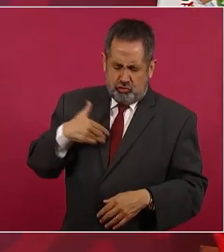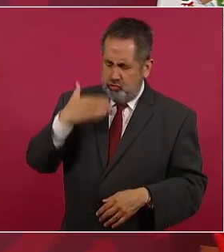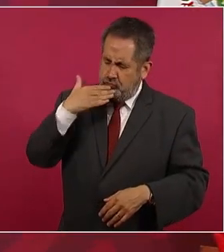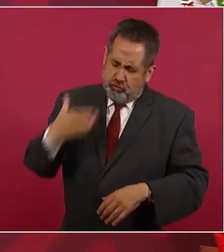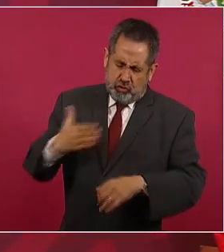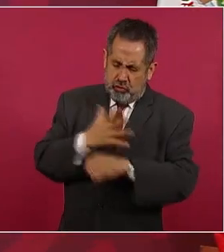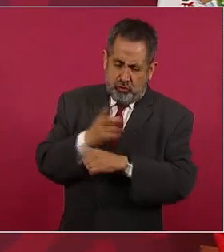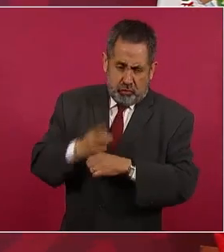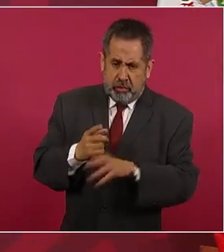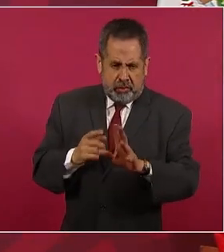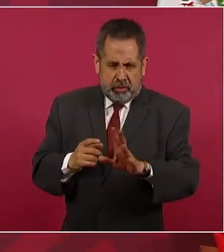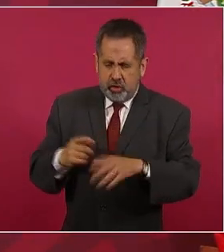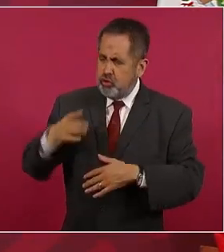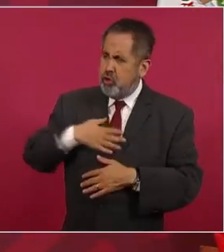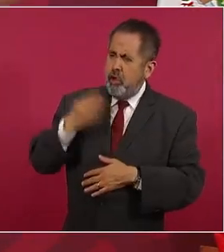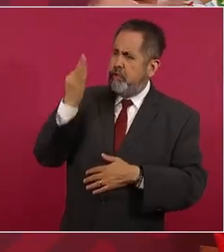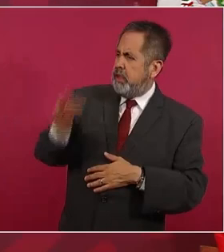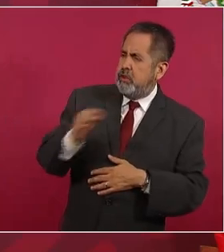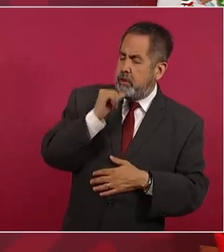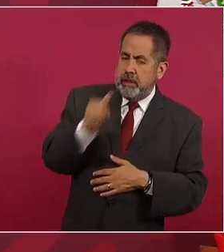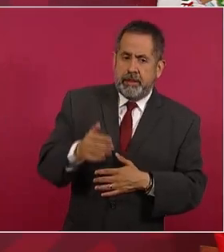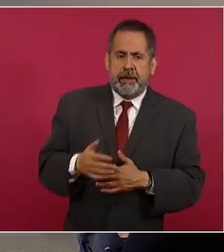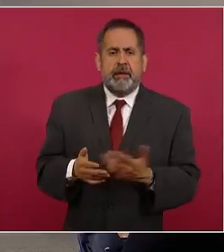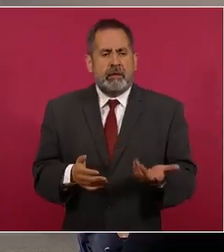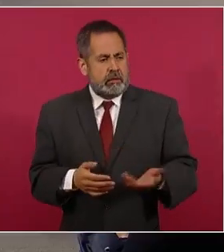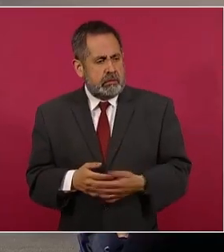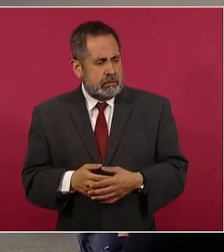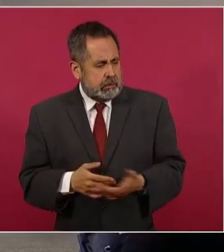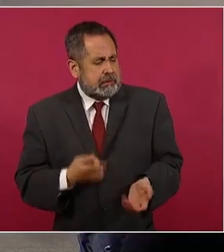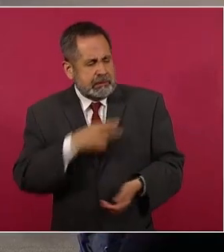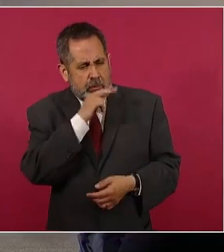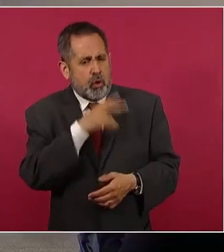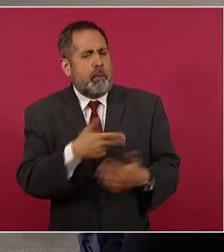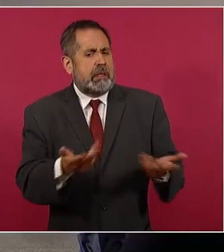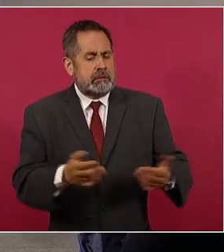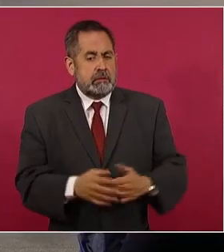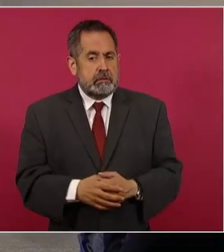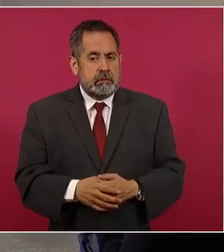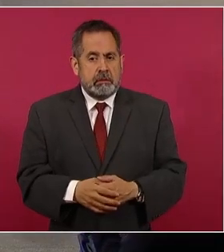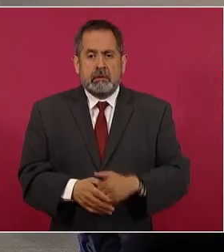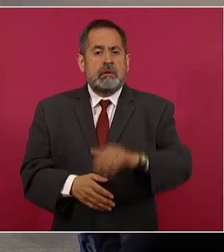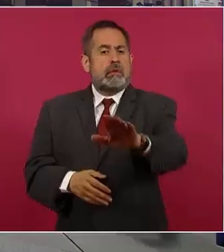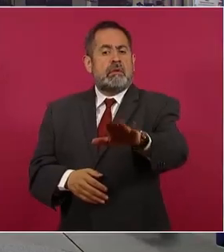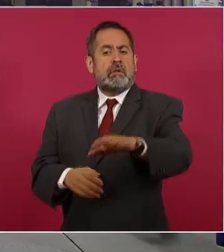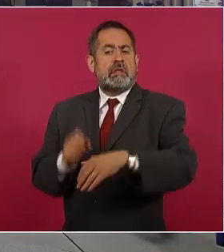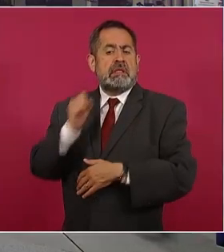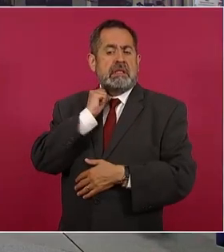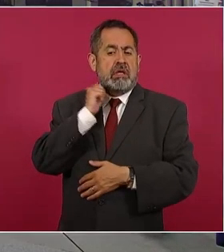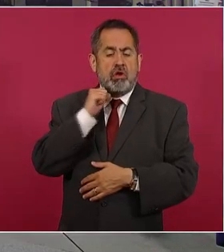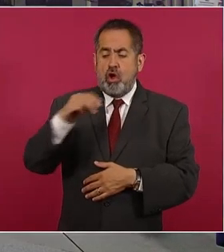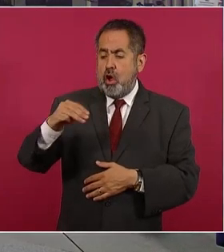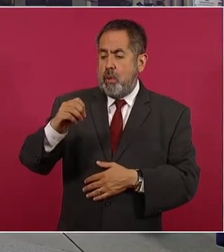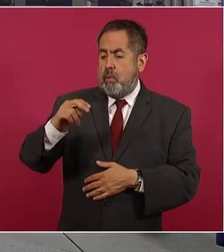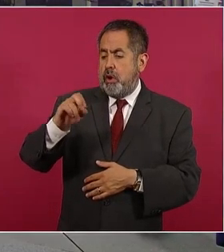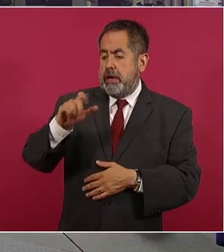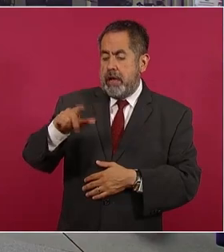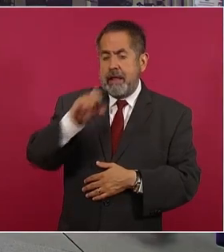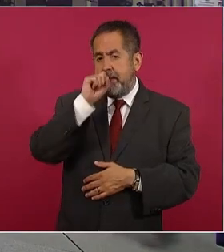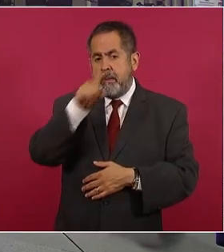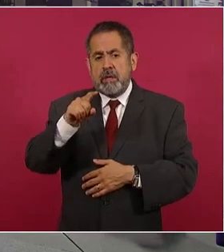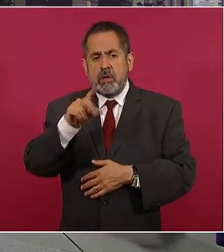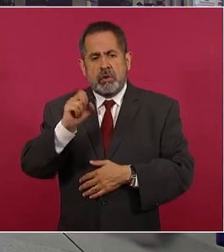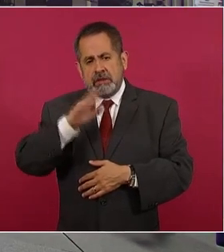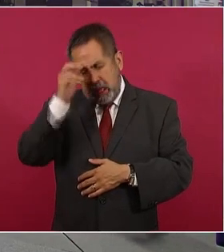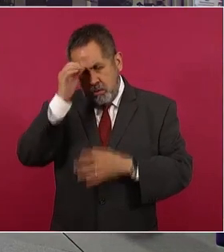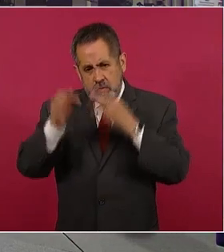y que no son traidores a la patria, ¿qué les preocupa? El senador Monral también se ha expresado en contra de esta campaña.